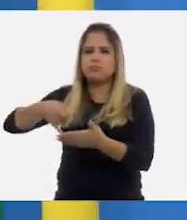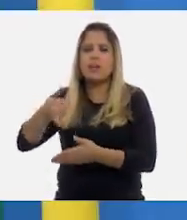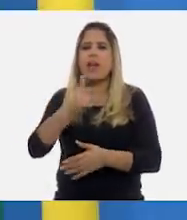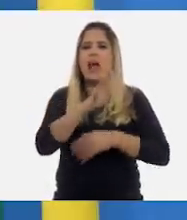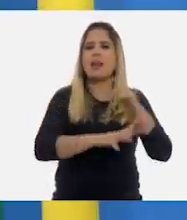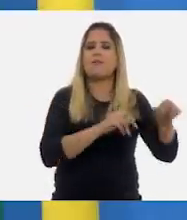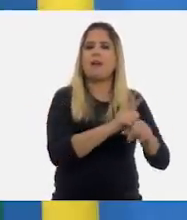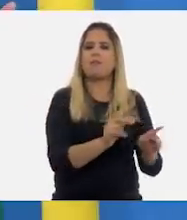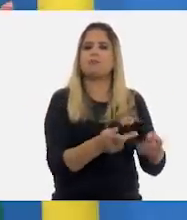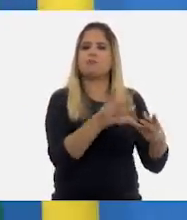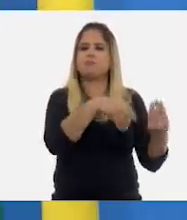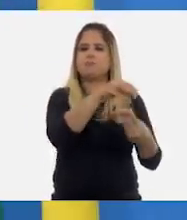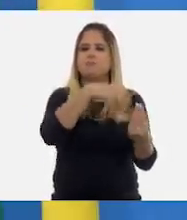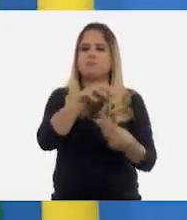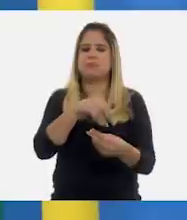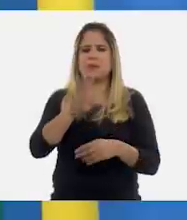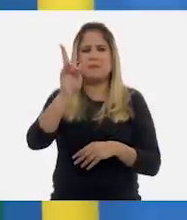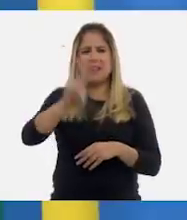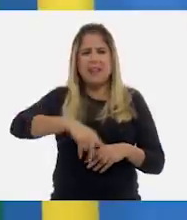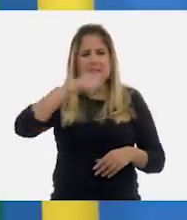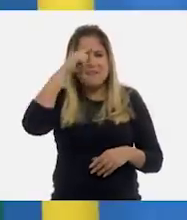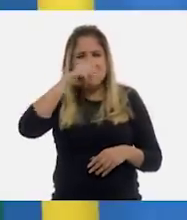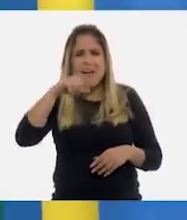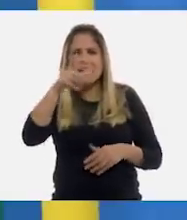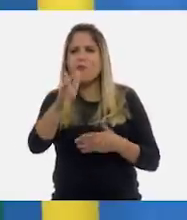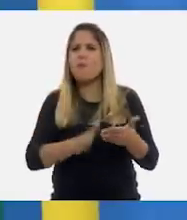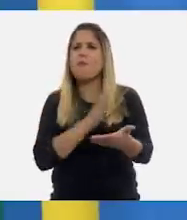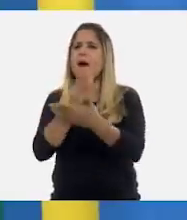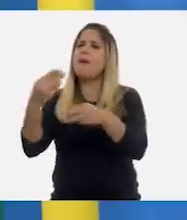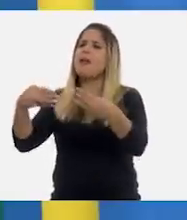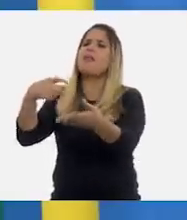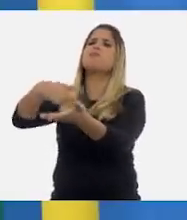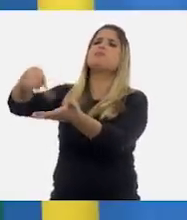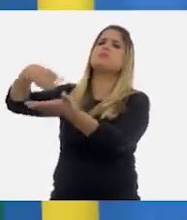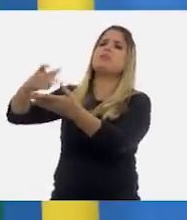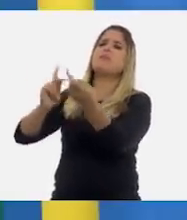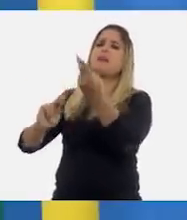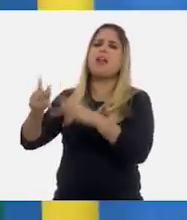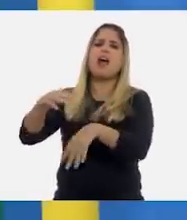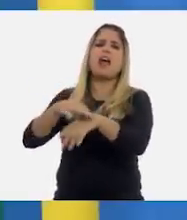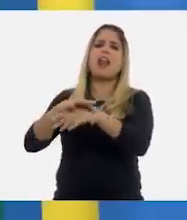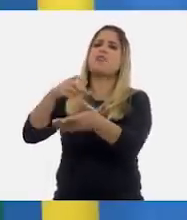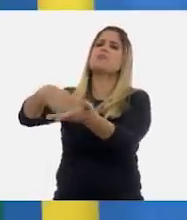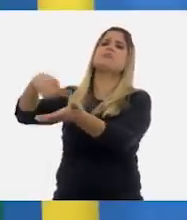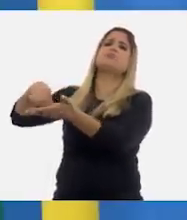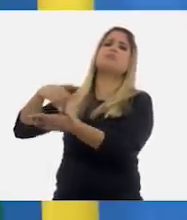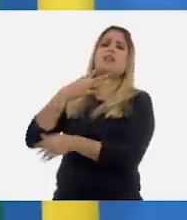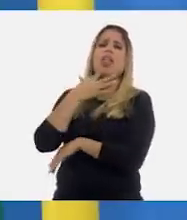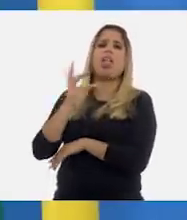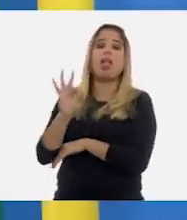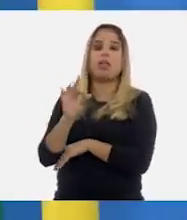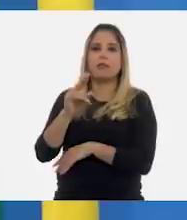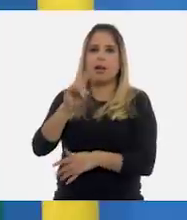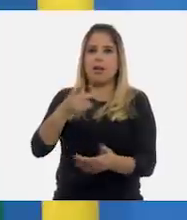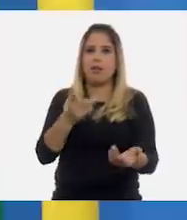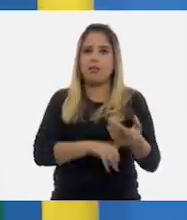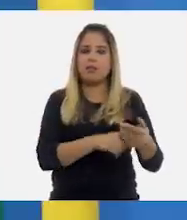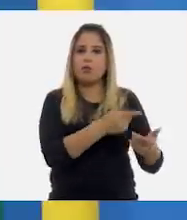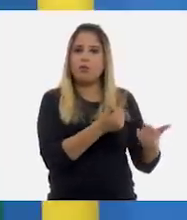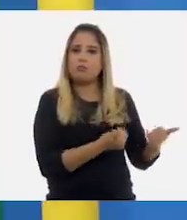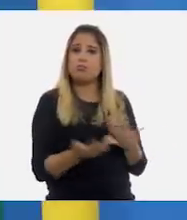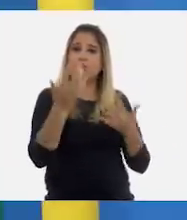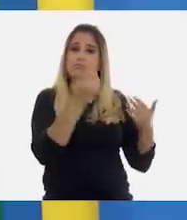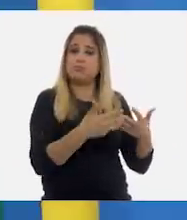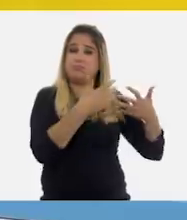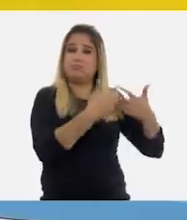ganadera. Tan fácil que es ir al mercado a comprar verduras, carne y tanto trabajo que cuesta producirlos,